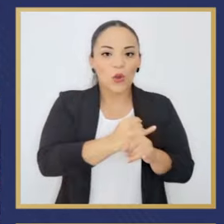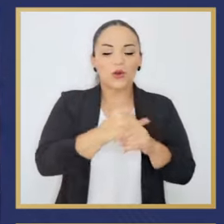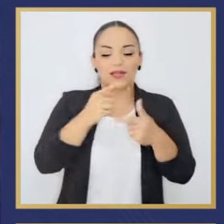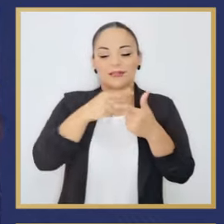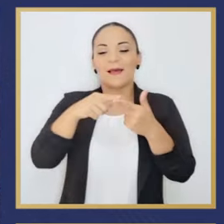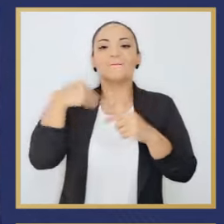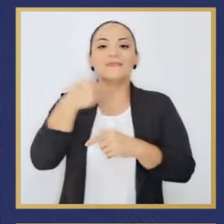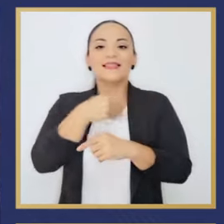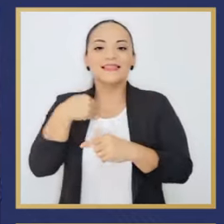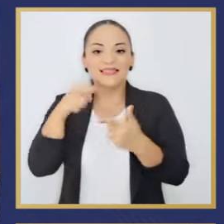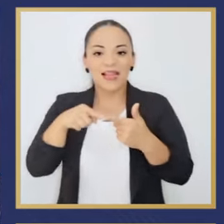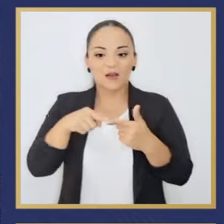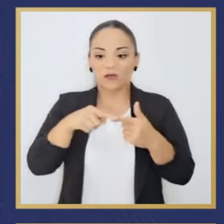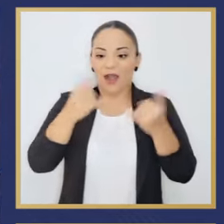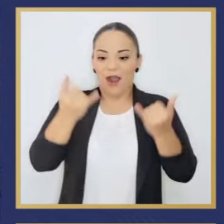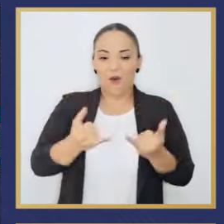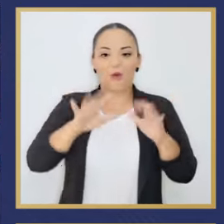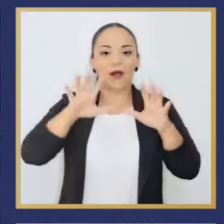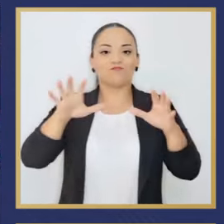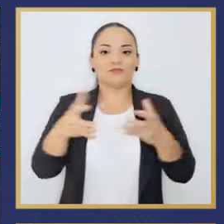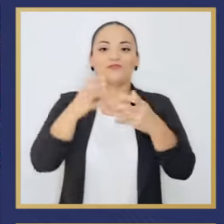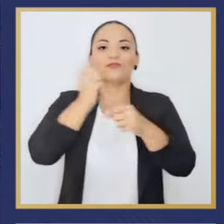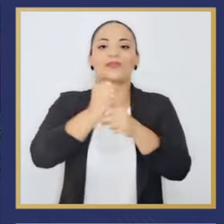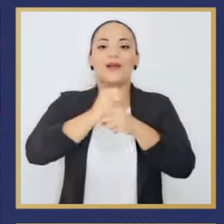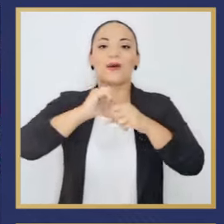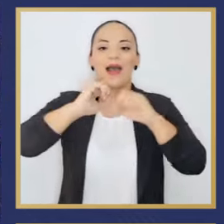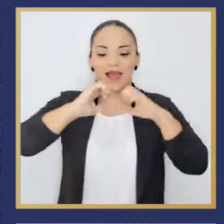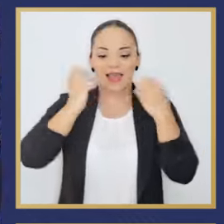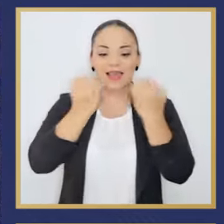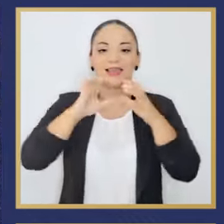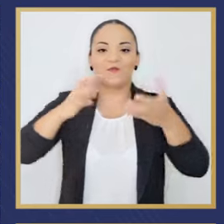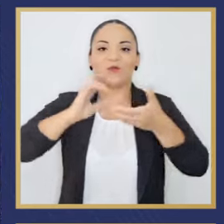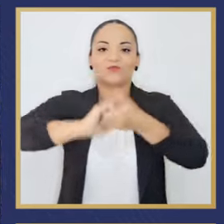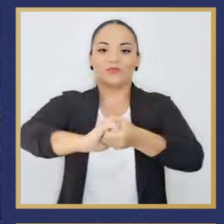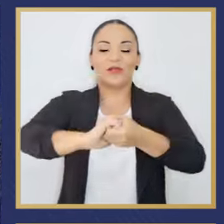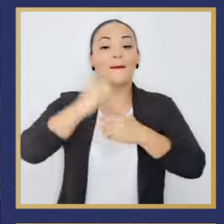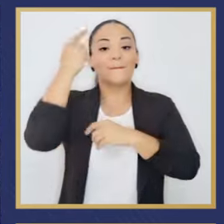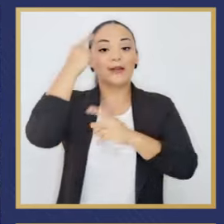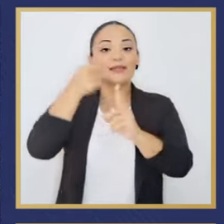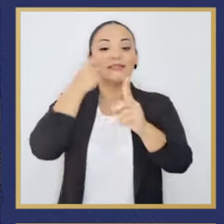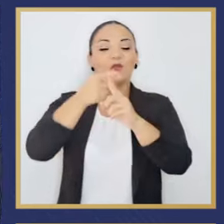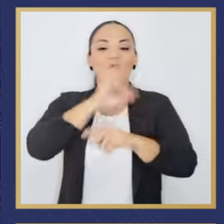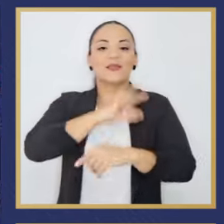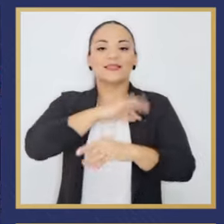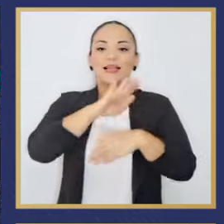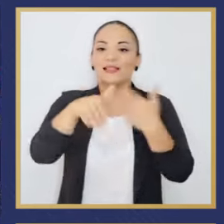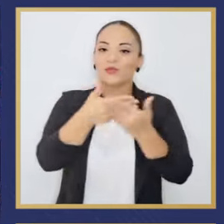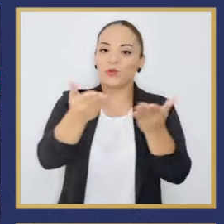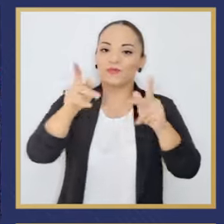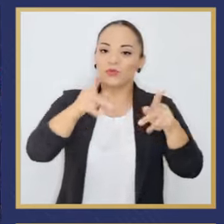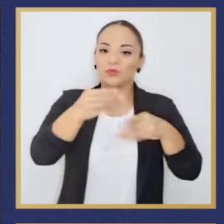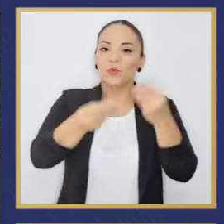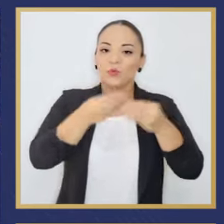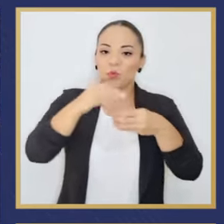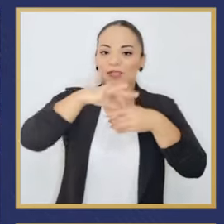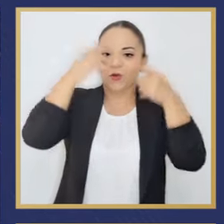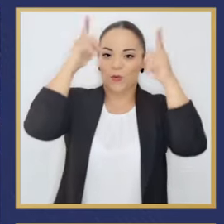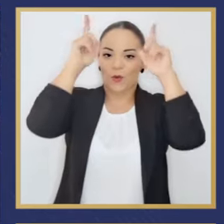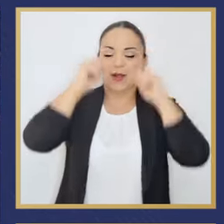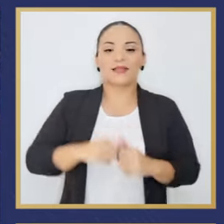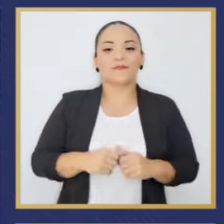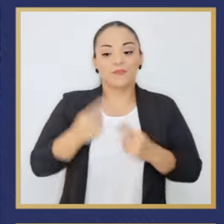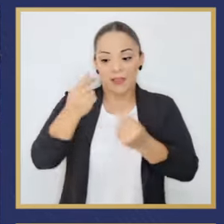ministerios hoy sí trabajan en equipo, pensando en el bienestar del sector agropecuario, con la